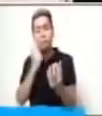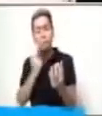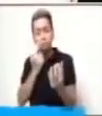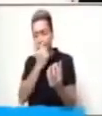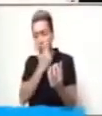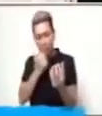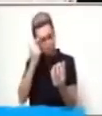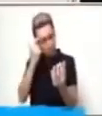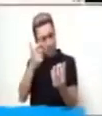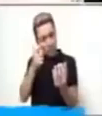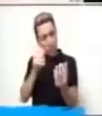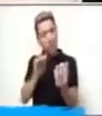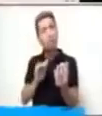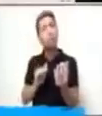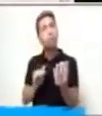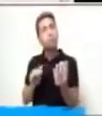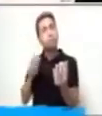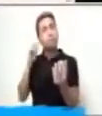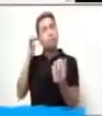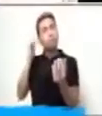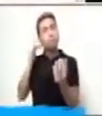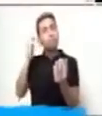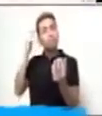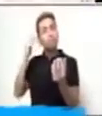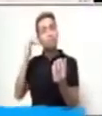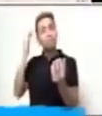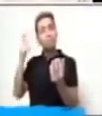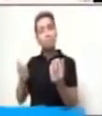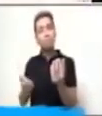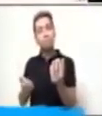detenidamente y te daré unos segundos.